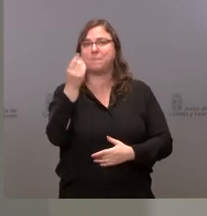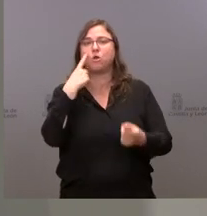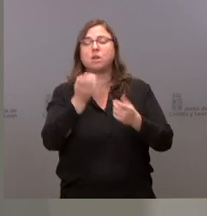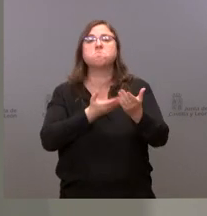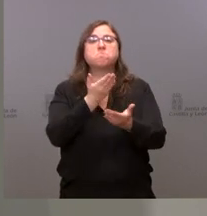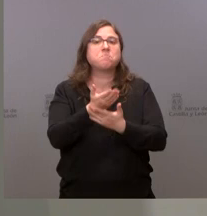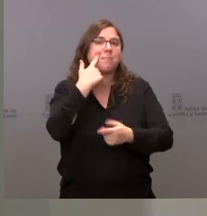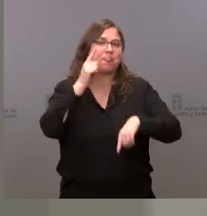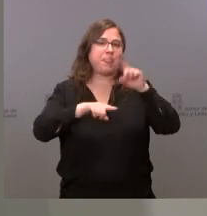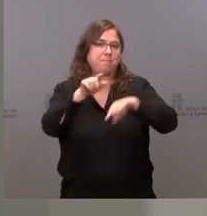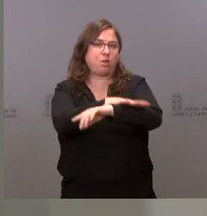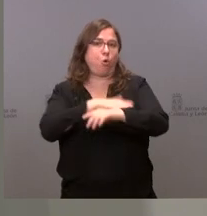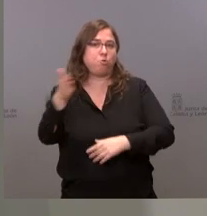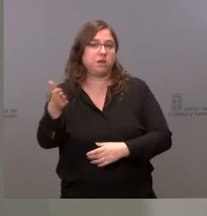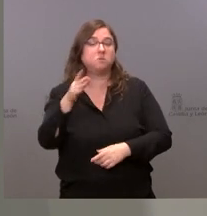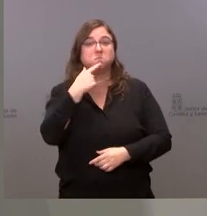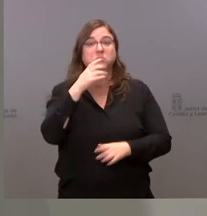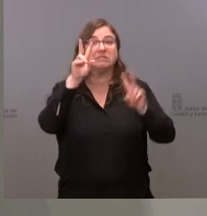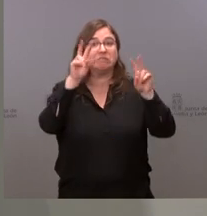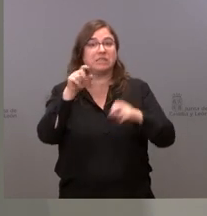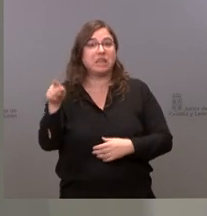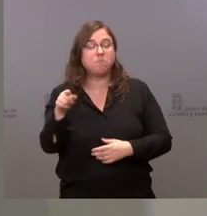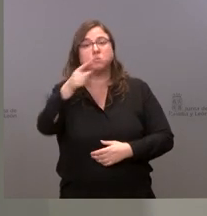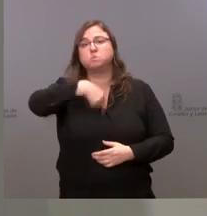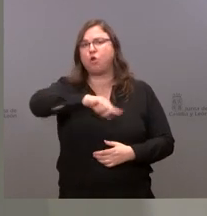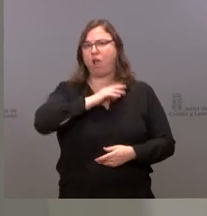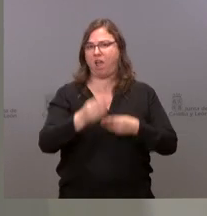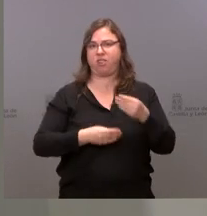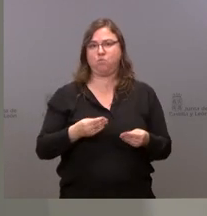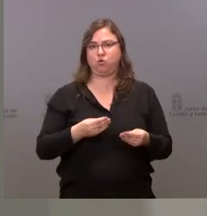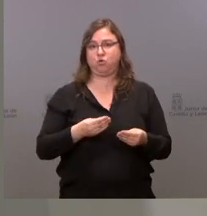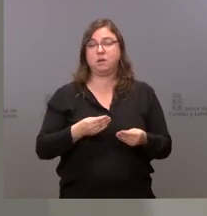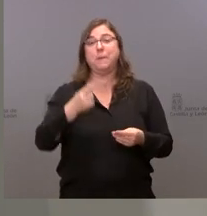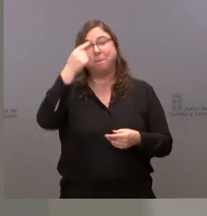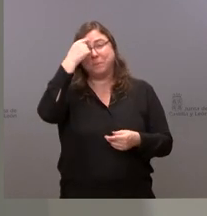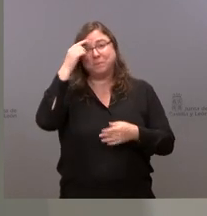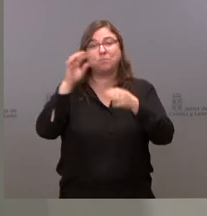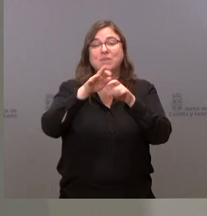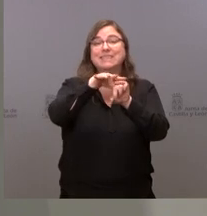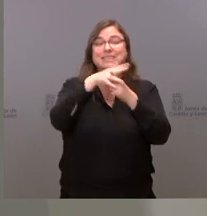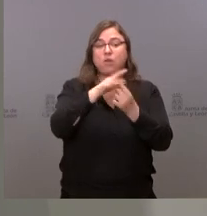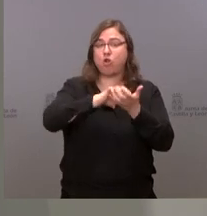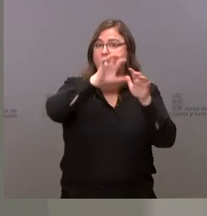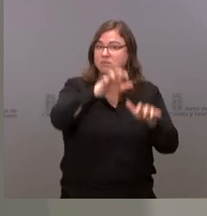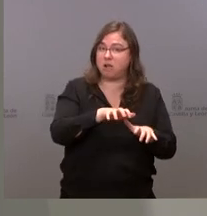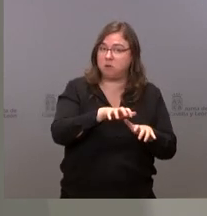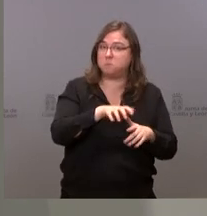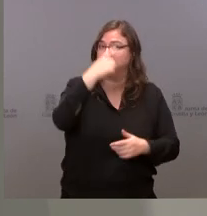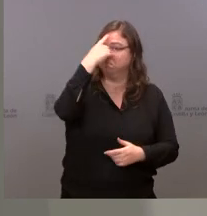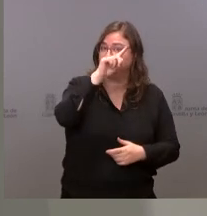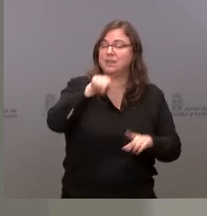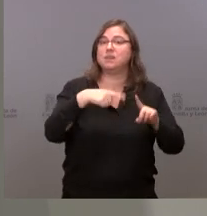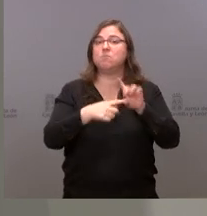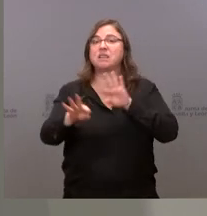plantea. Y, por tanto, en relación con ese asunto, nosotros lo que haremos es, teniendo en cuenta la situación de Castillo y León, teniendo en cuenta las